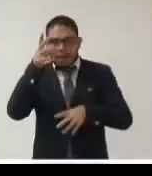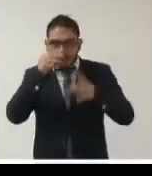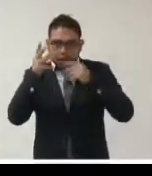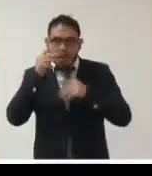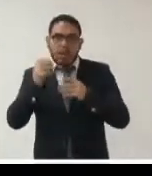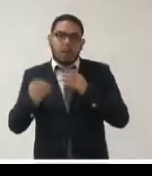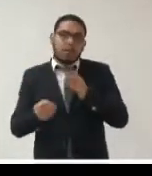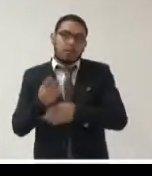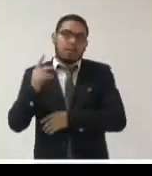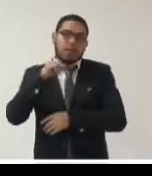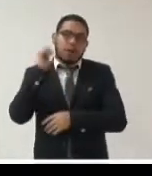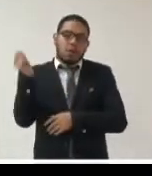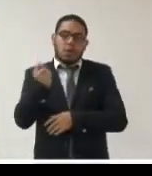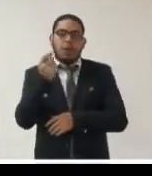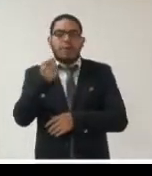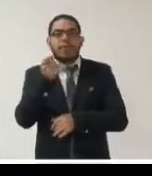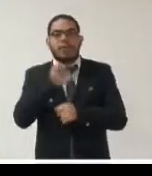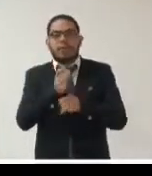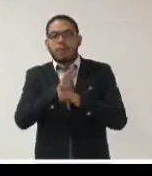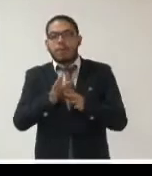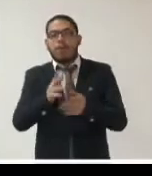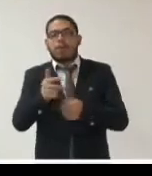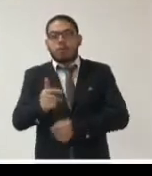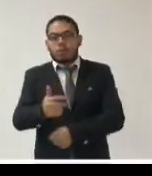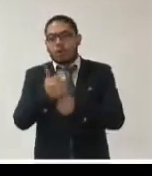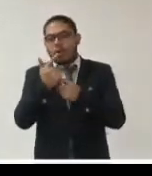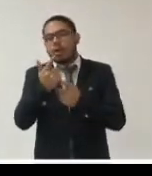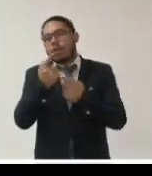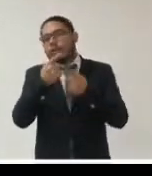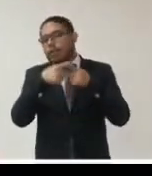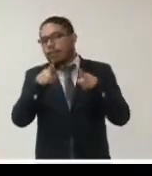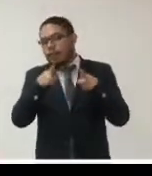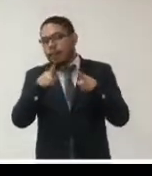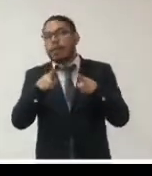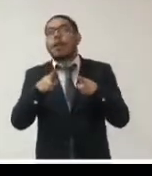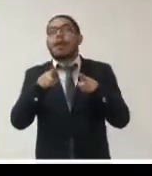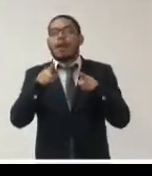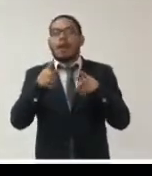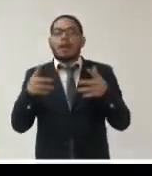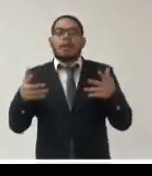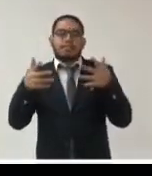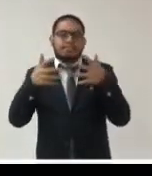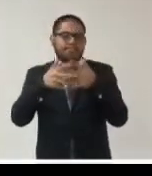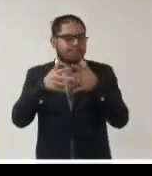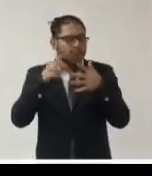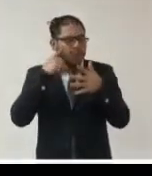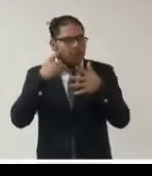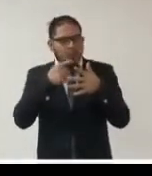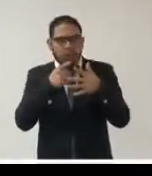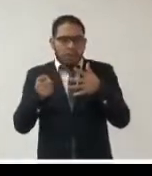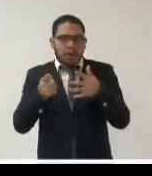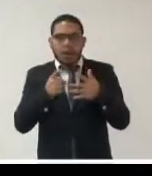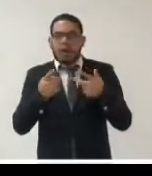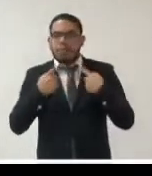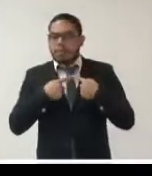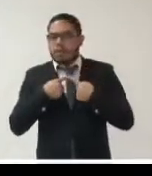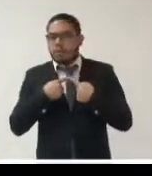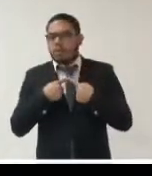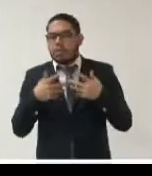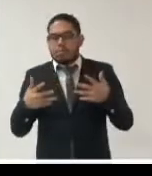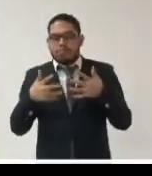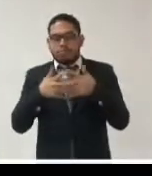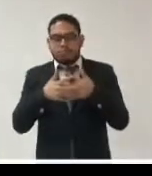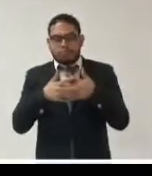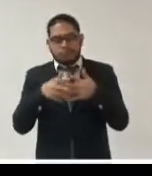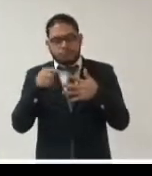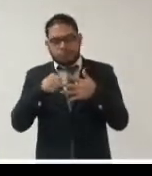tecnologías de la información y la comunicación de manera diferente y entre las personas también hemos aprendido a